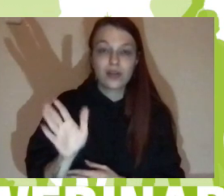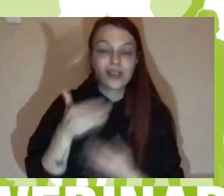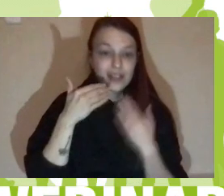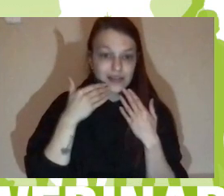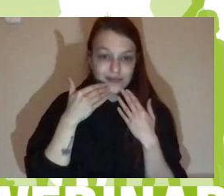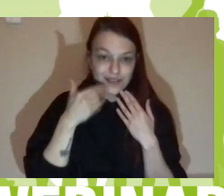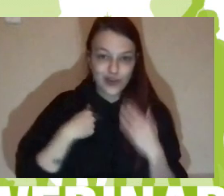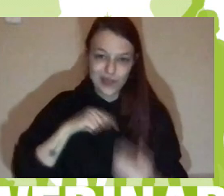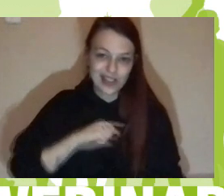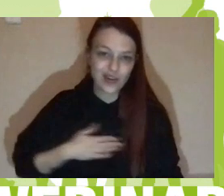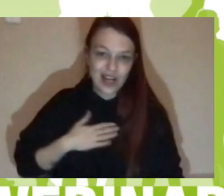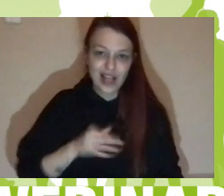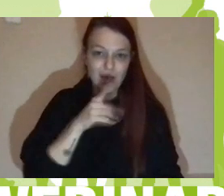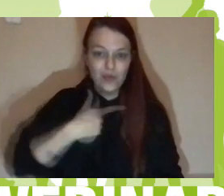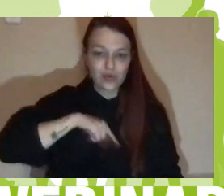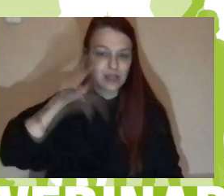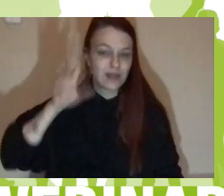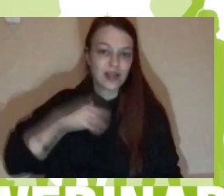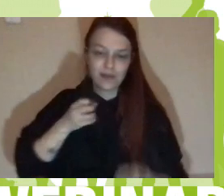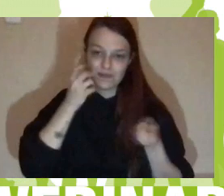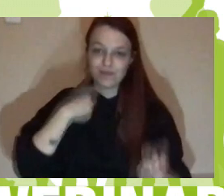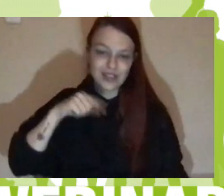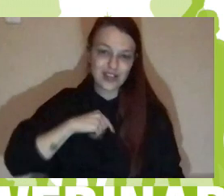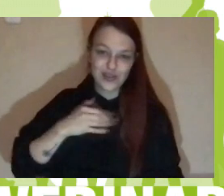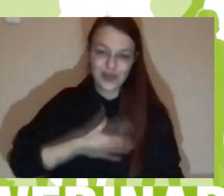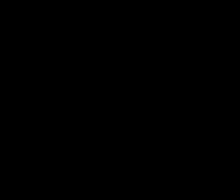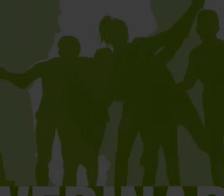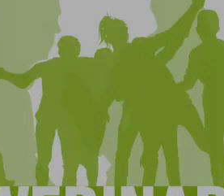experiencias de nuestro cole. Gracias.